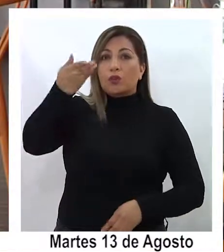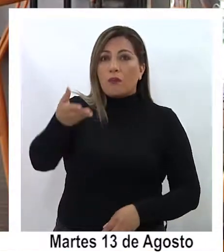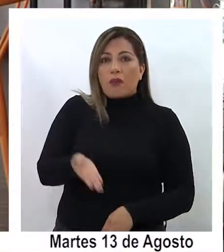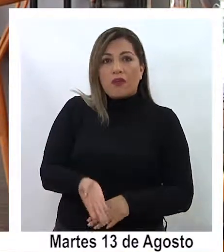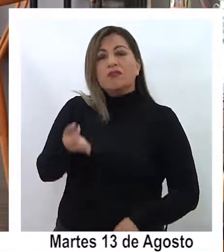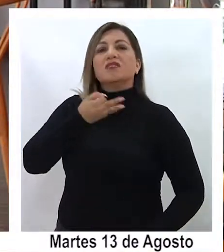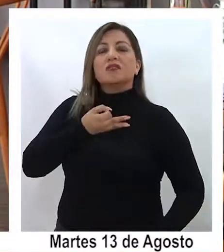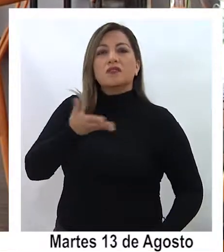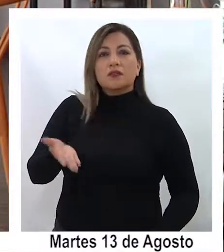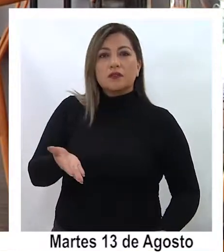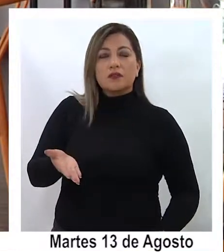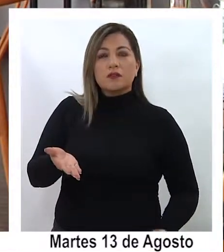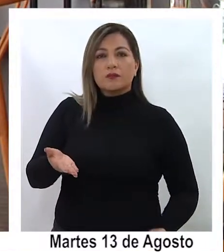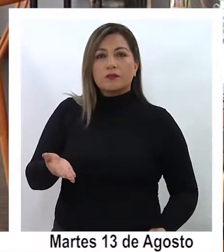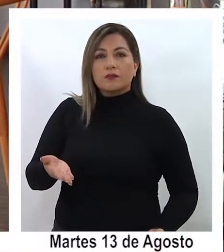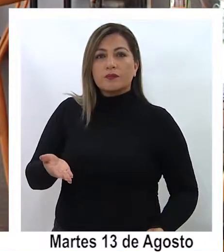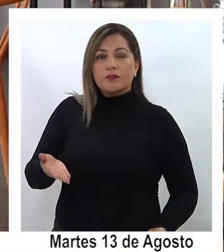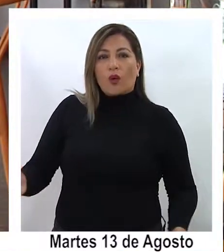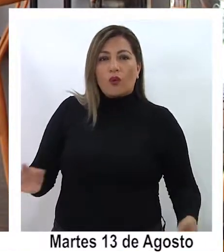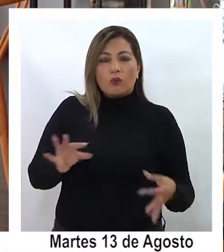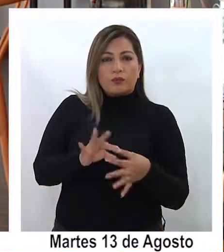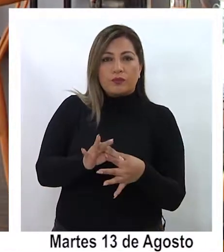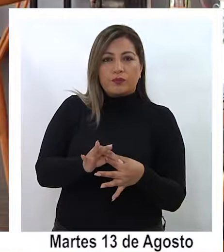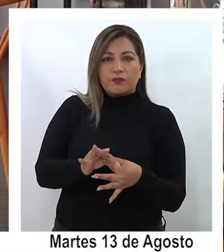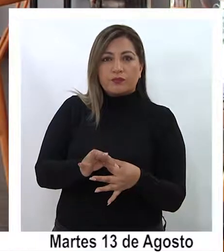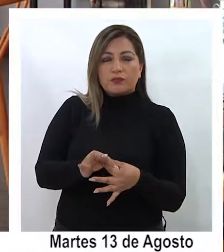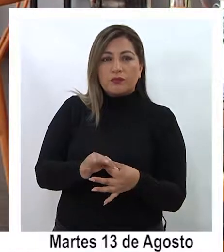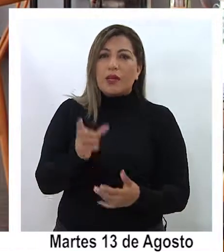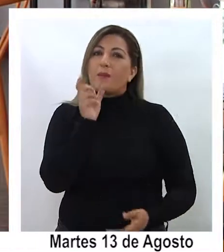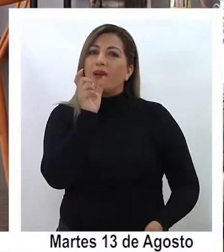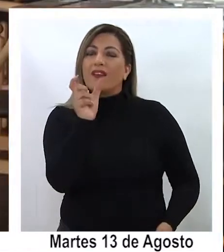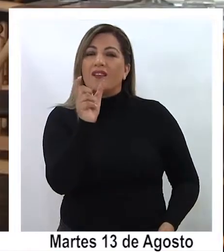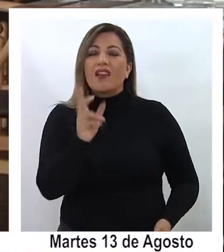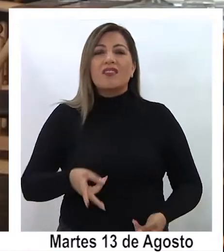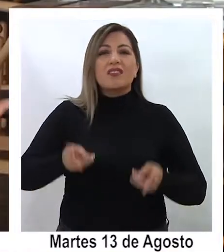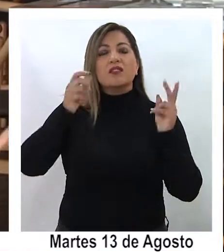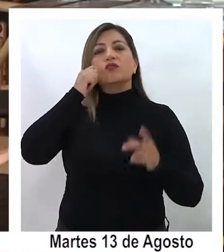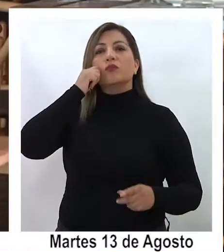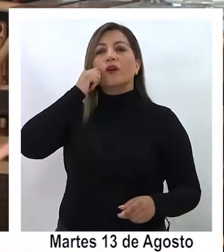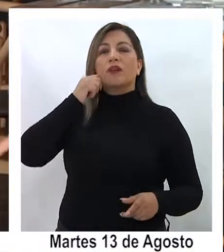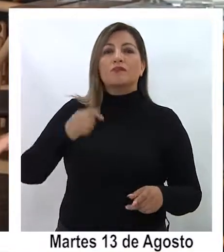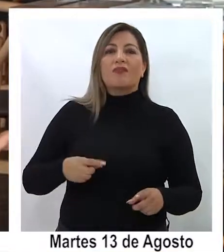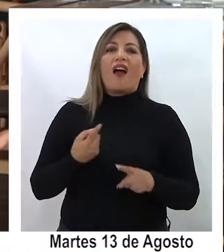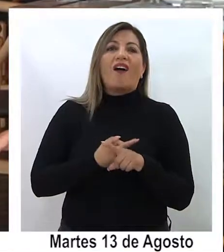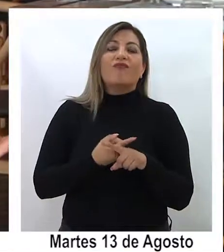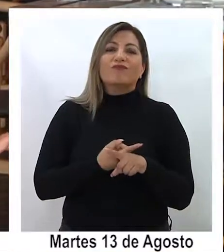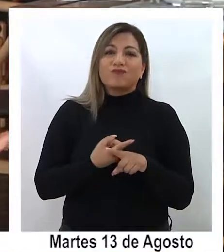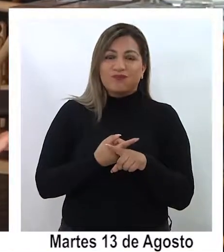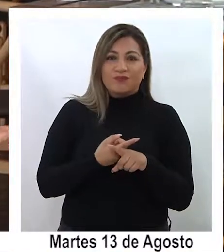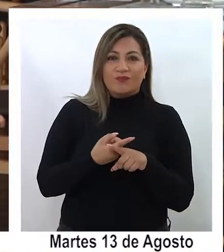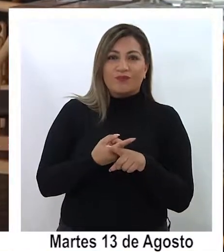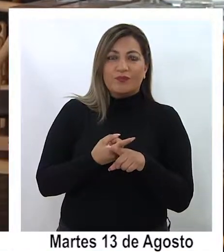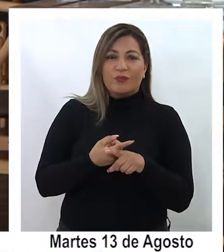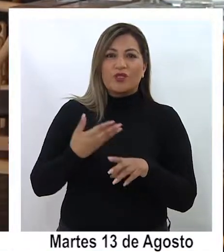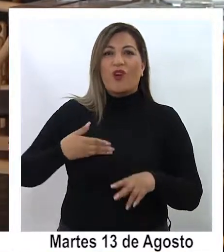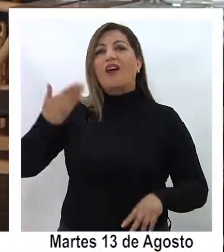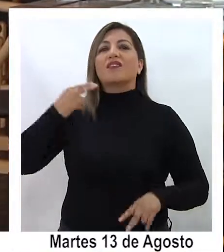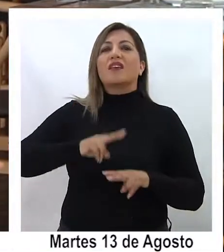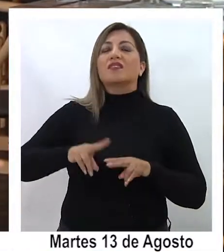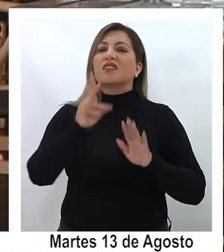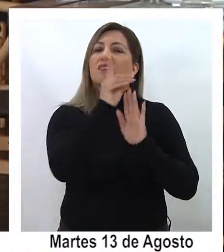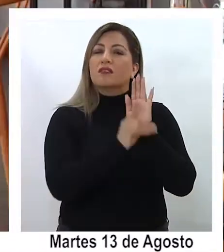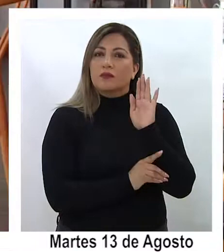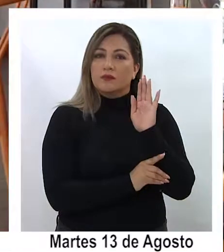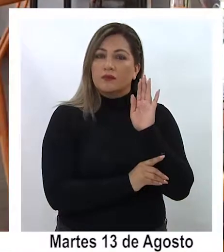está, vincula, el concepto de derechos humanos a la violación de los derechos humanos cometidos en dictadura y a su